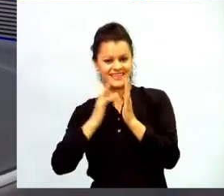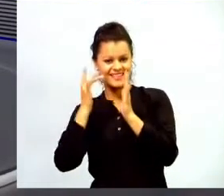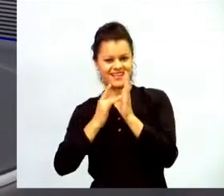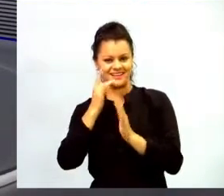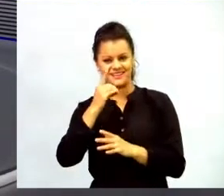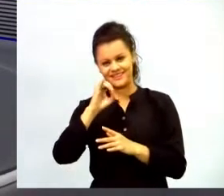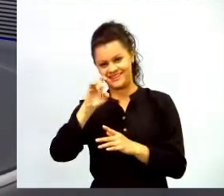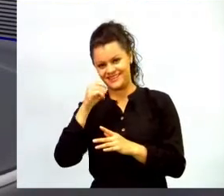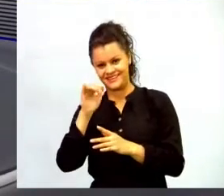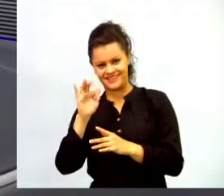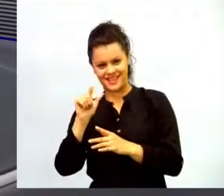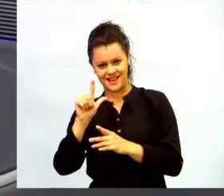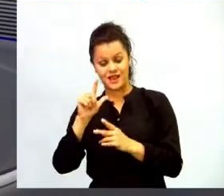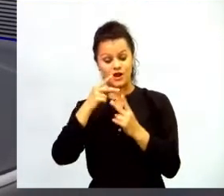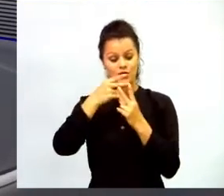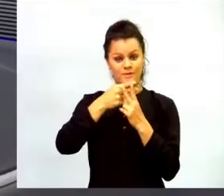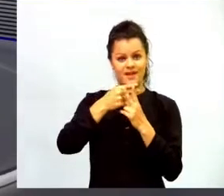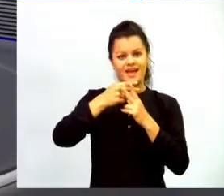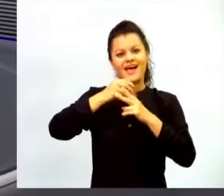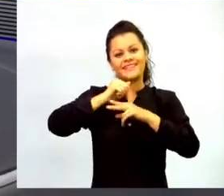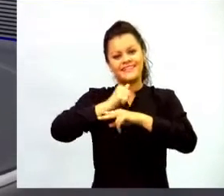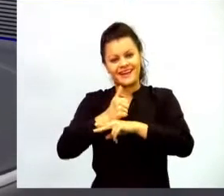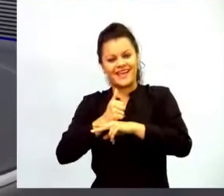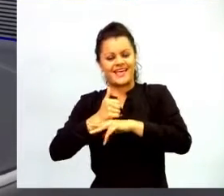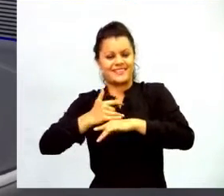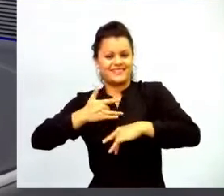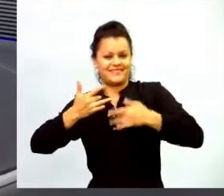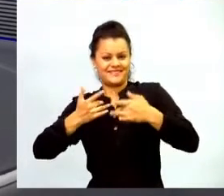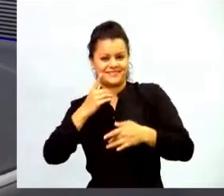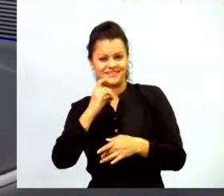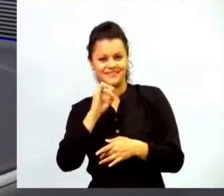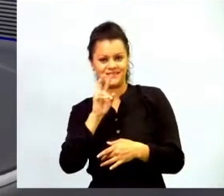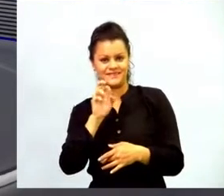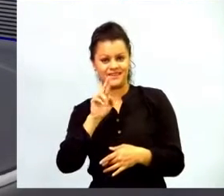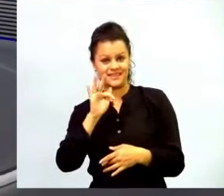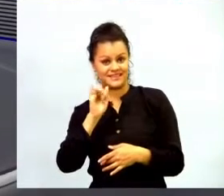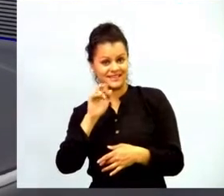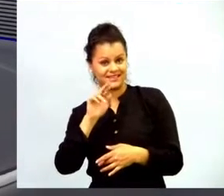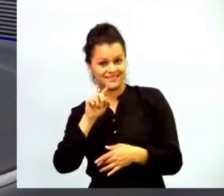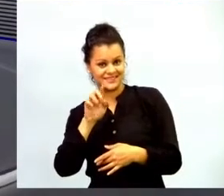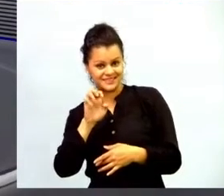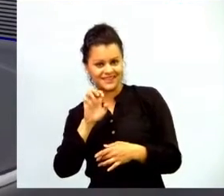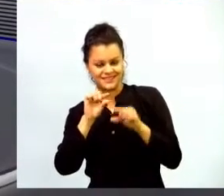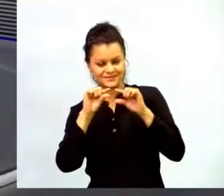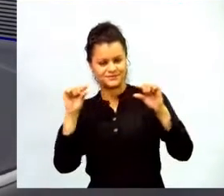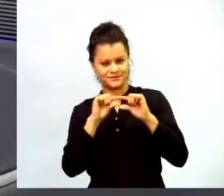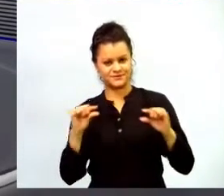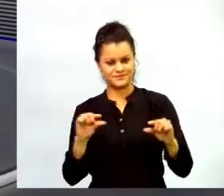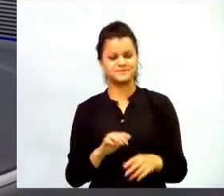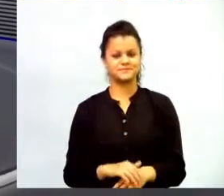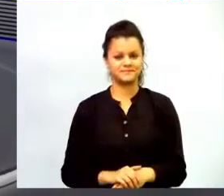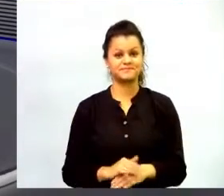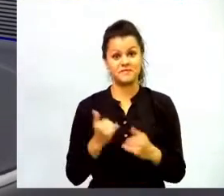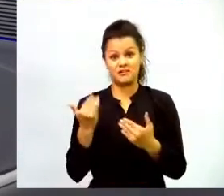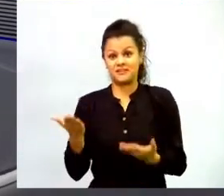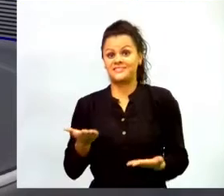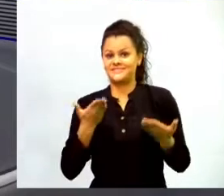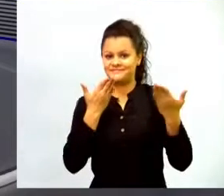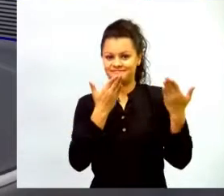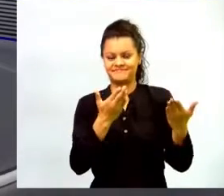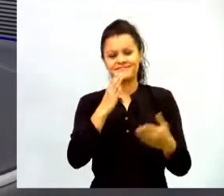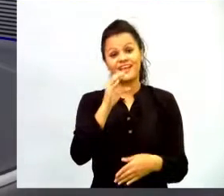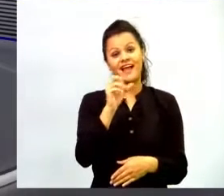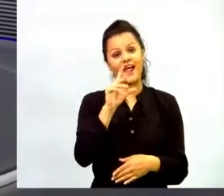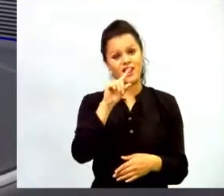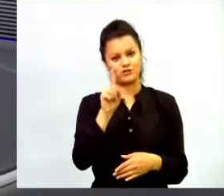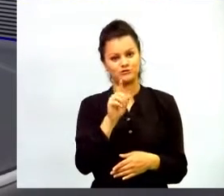dejarlos con este conversatorio de estrategias TIC con Carlos Lugo. Carlos es el director de innovación de la oficina